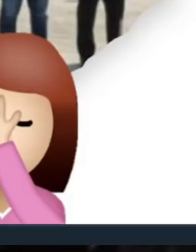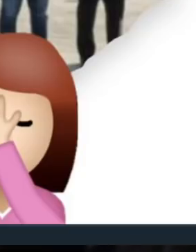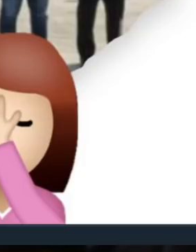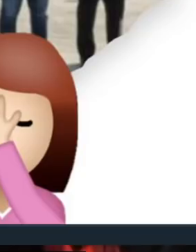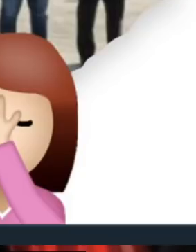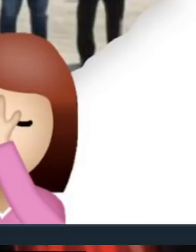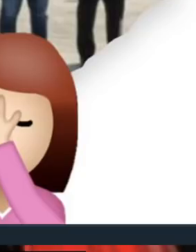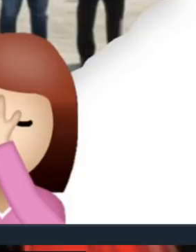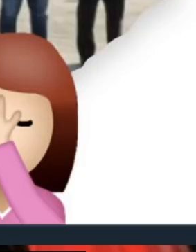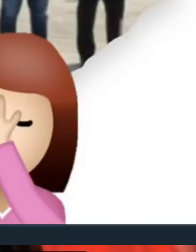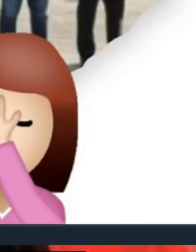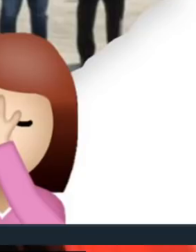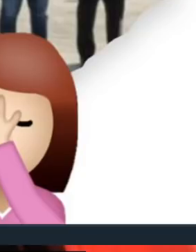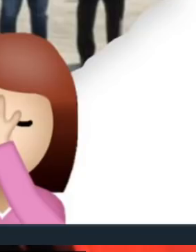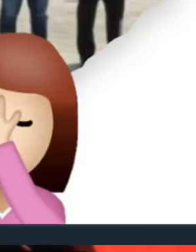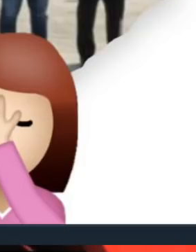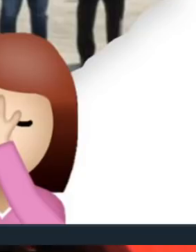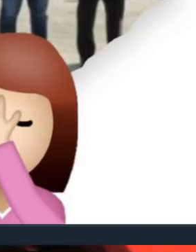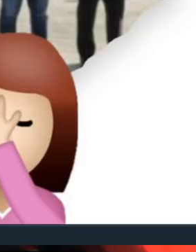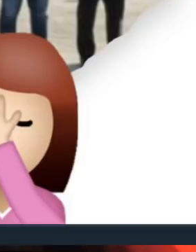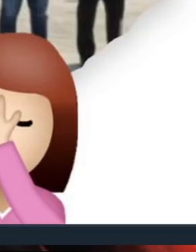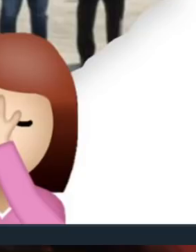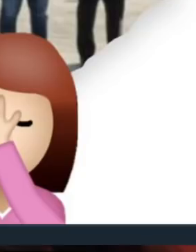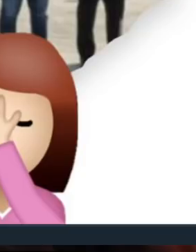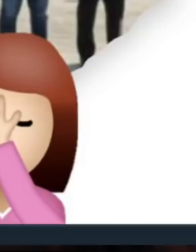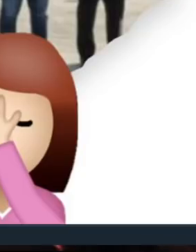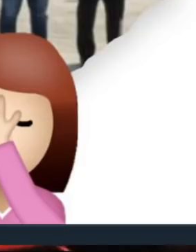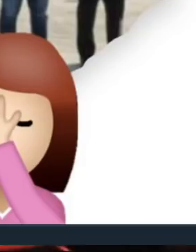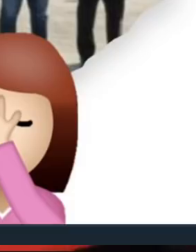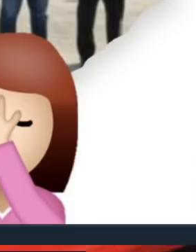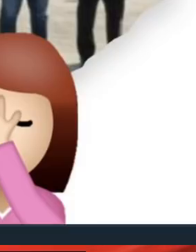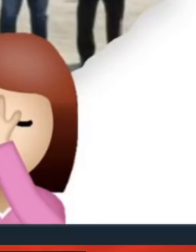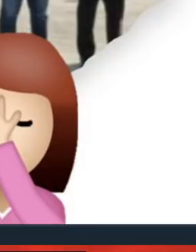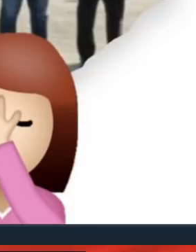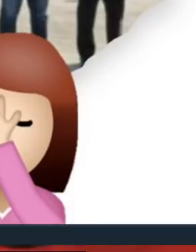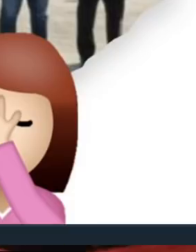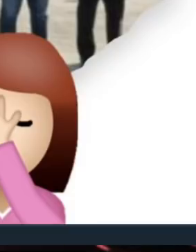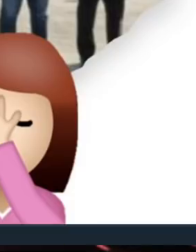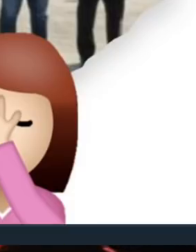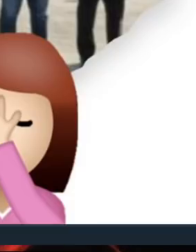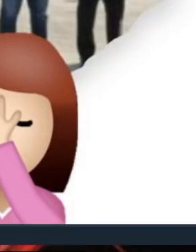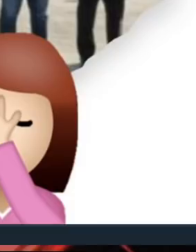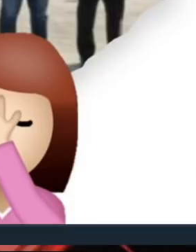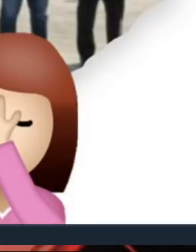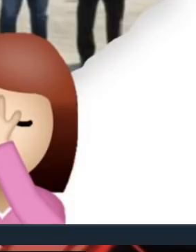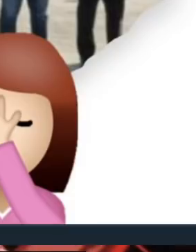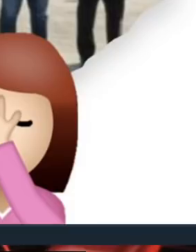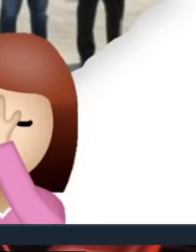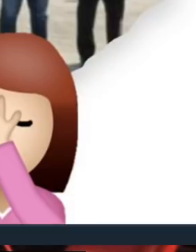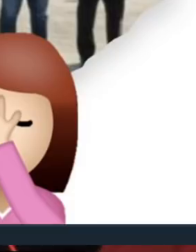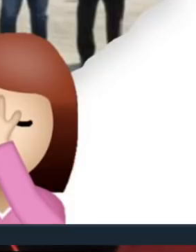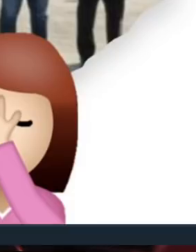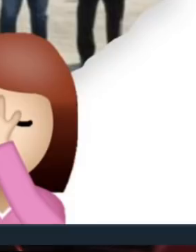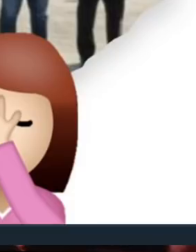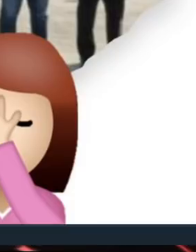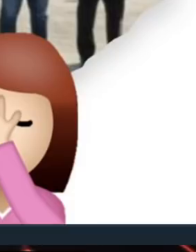entender, que hoy todos los países del mundo quieren esa vacuna. Así que,